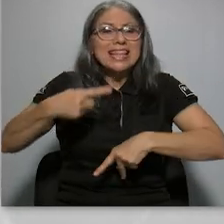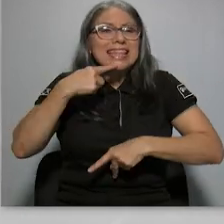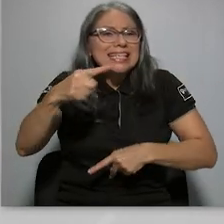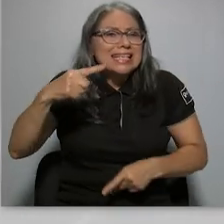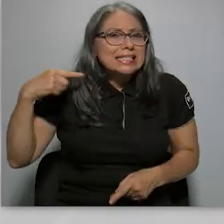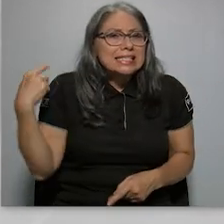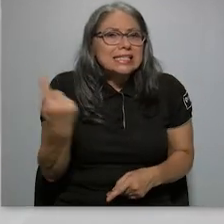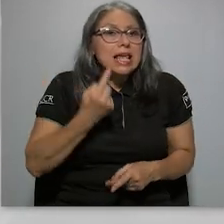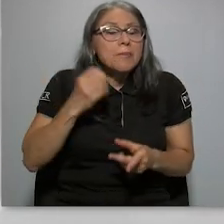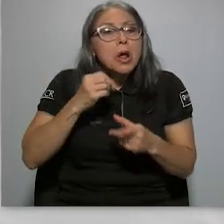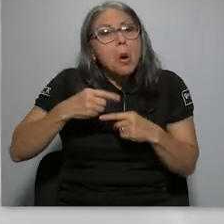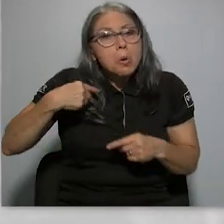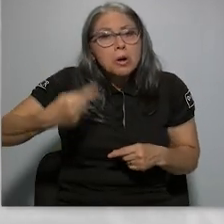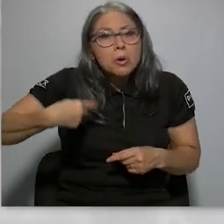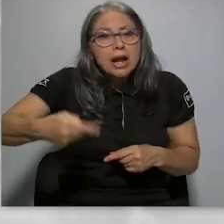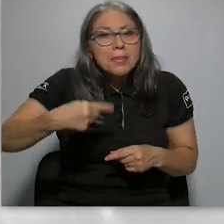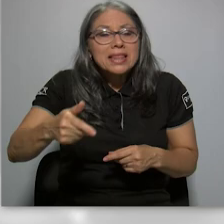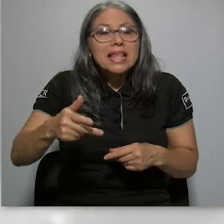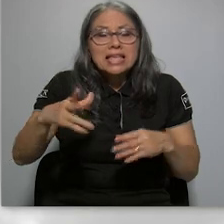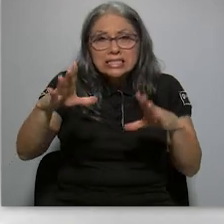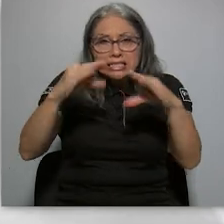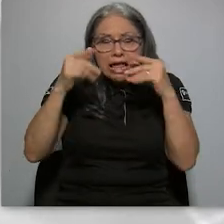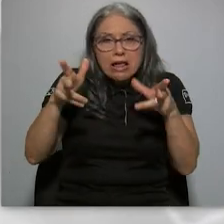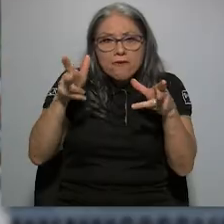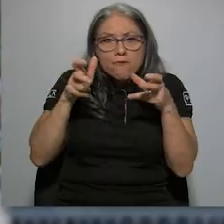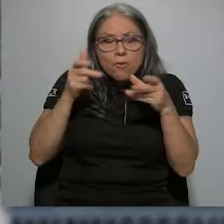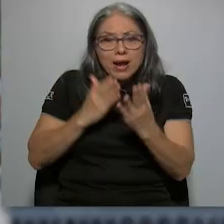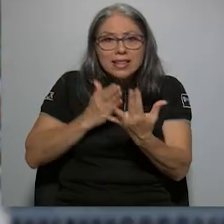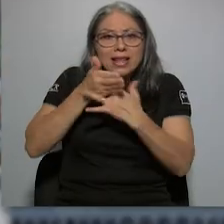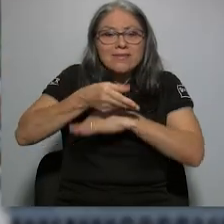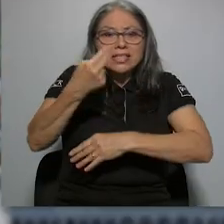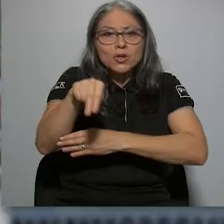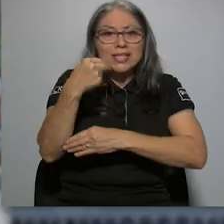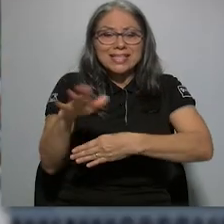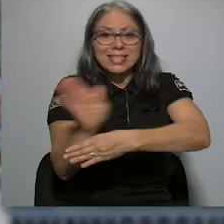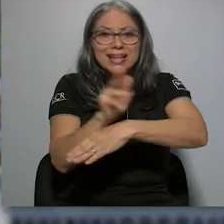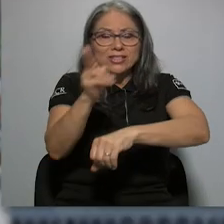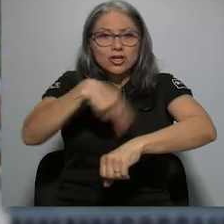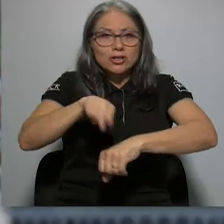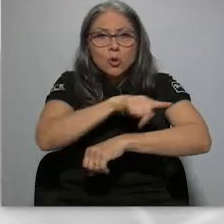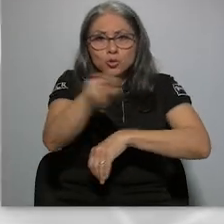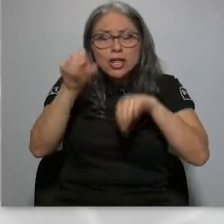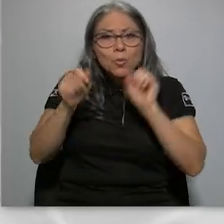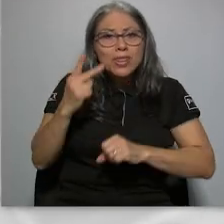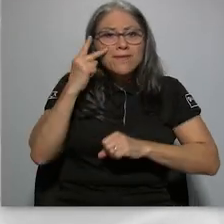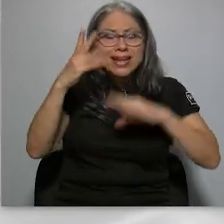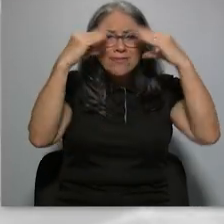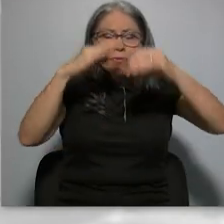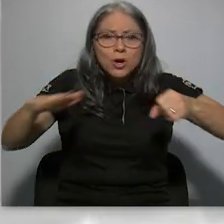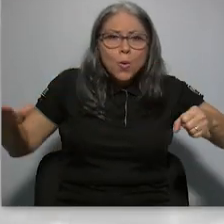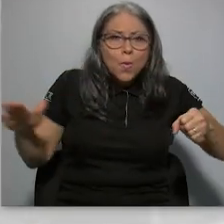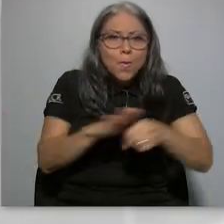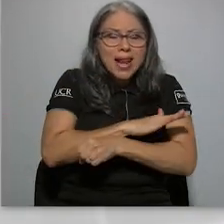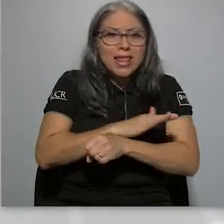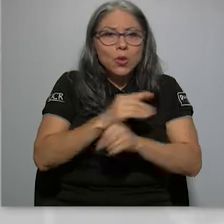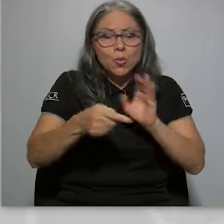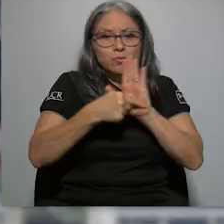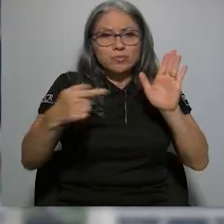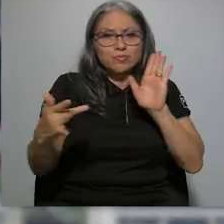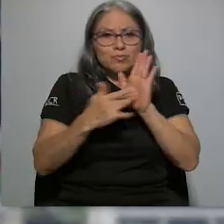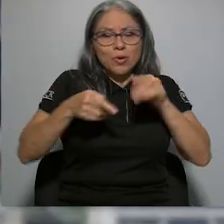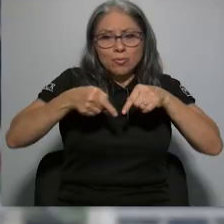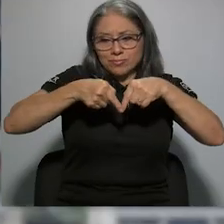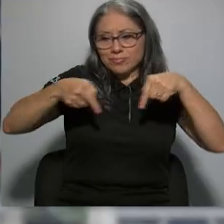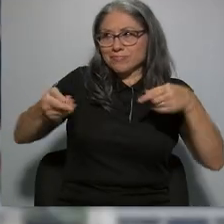regularmente por los noticieros de Televisión Nacional. Acceda al informe completo en la dirección que aparece en pantalla y